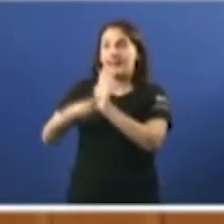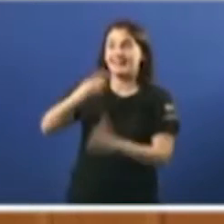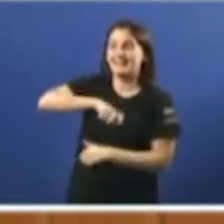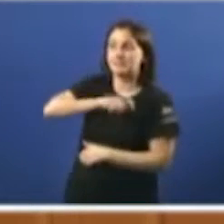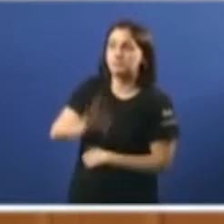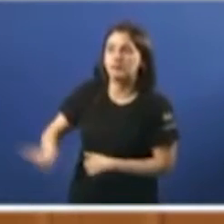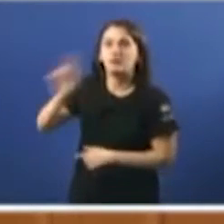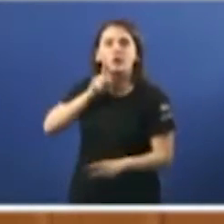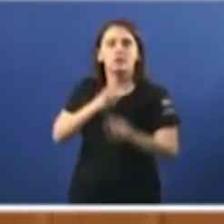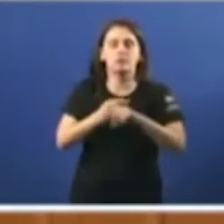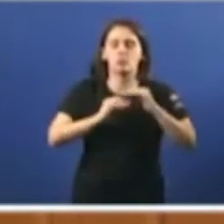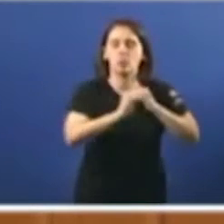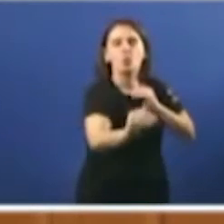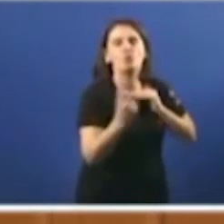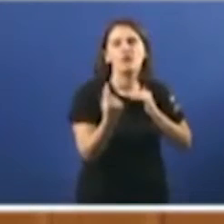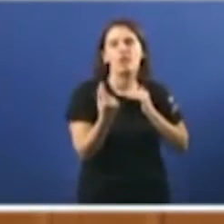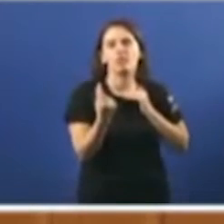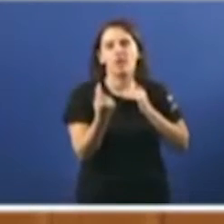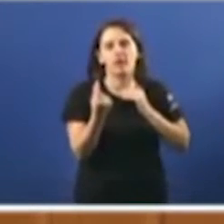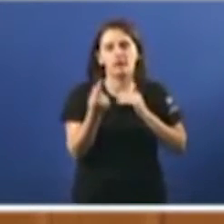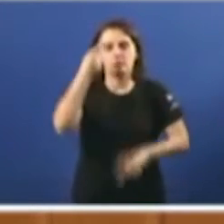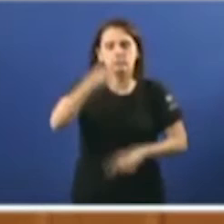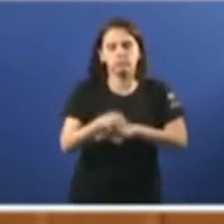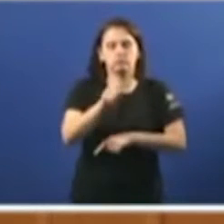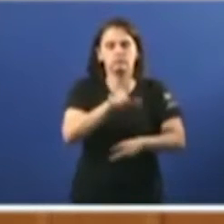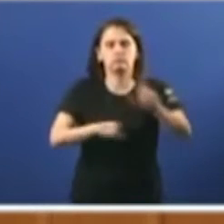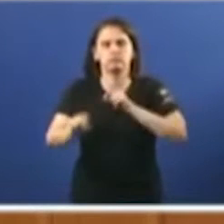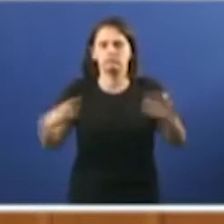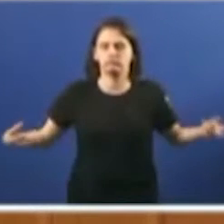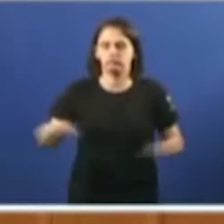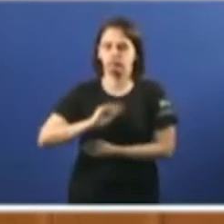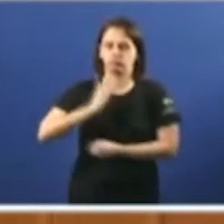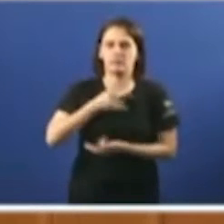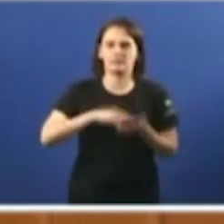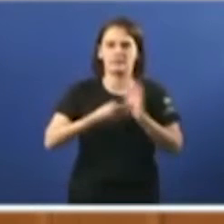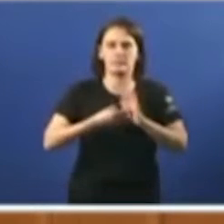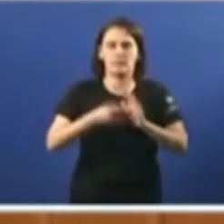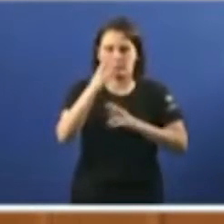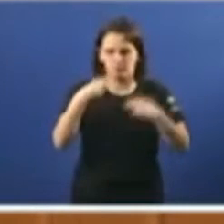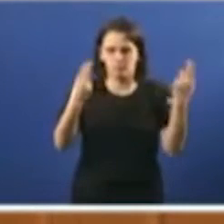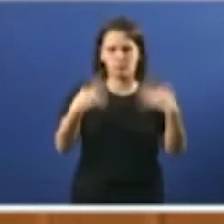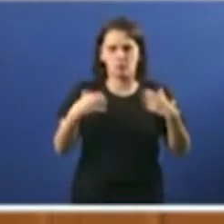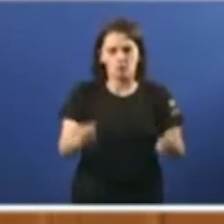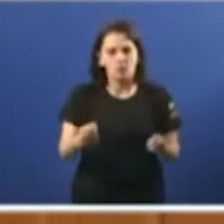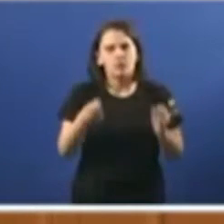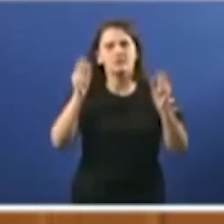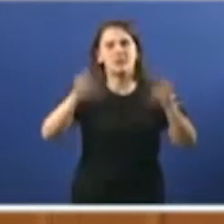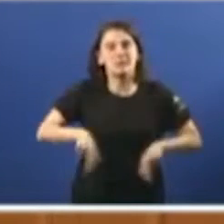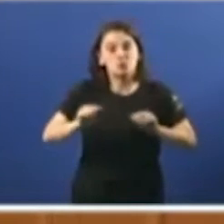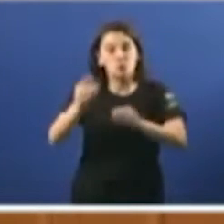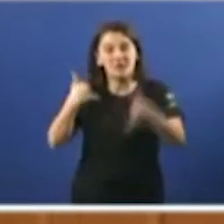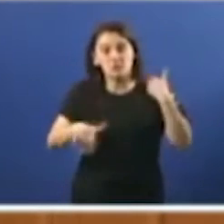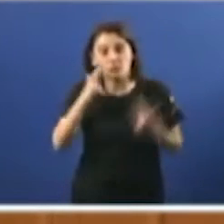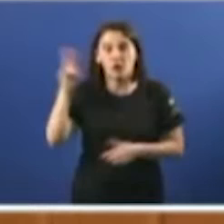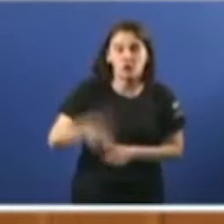para garantir a sustentabilidade financiera obrigando a toma de decisións que afectaron o noso sistema público de saída. A propia excusa está recoñecendo que estas